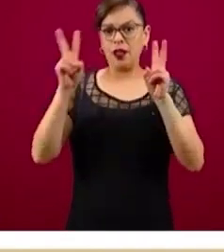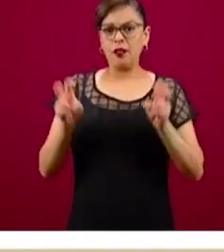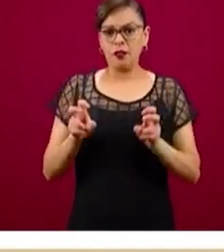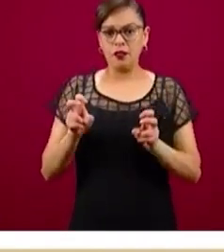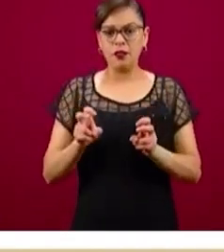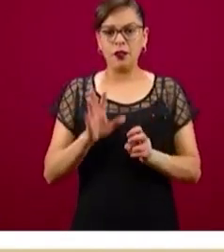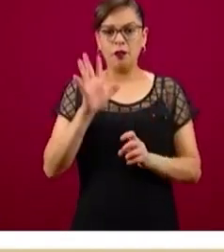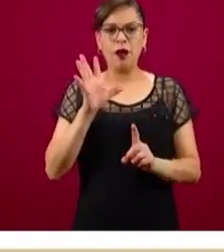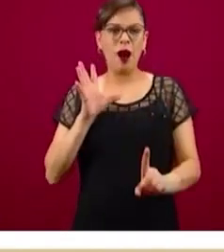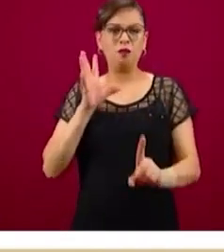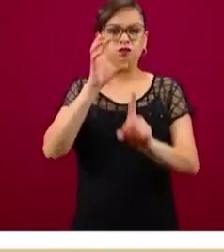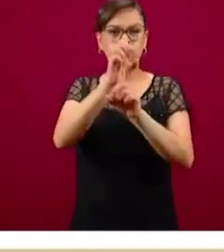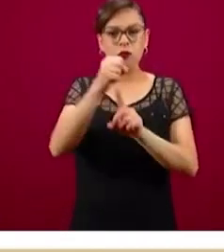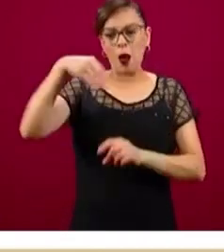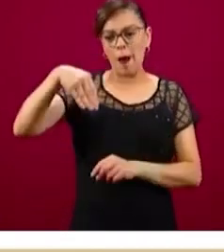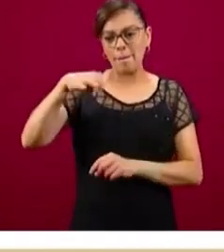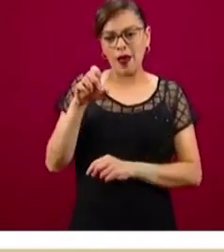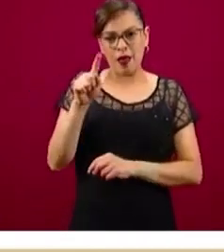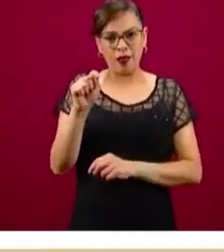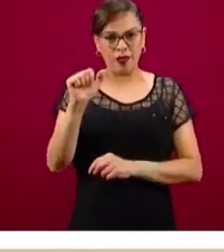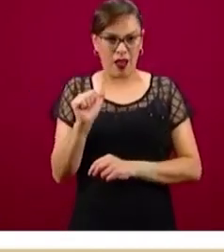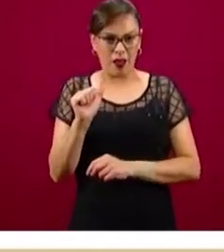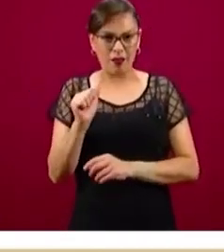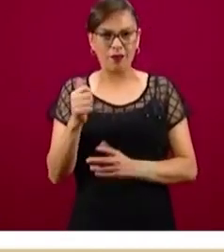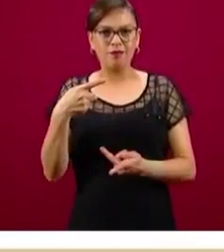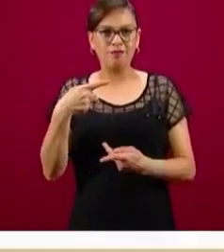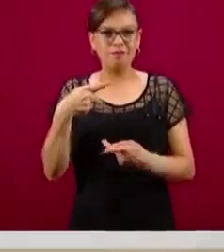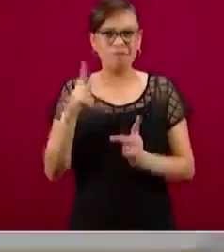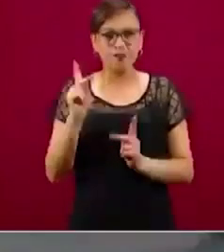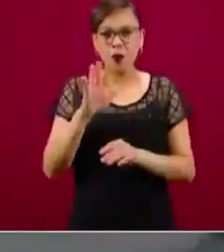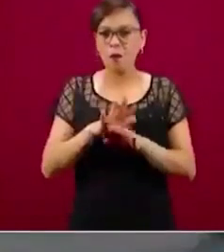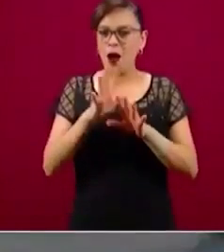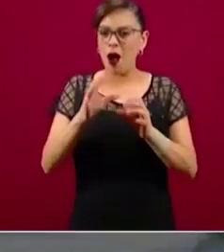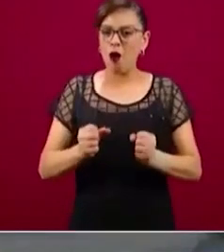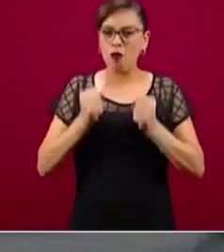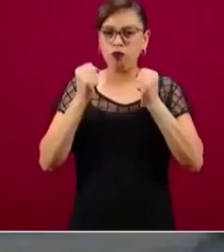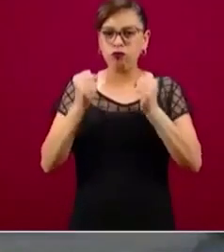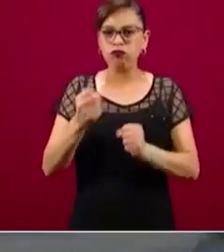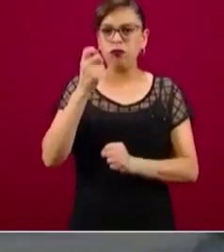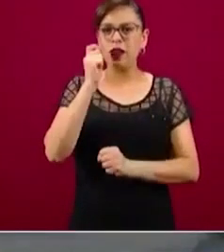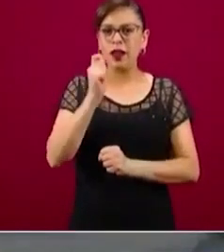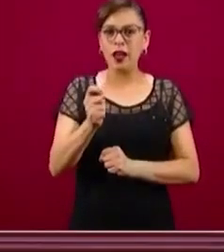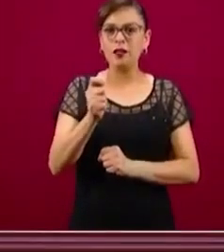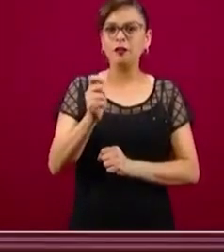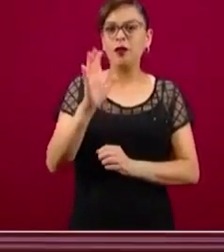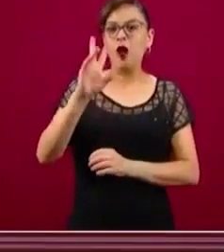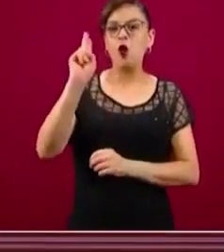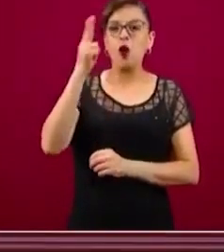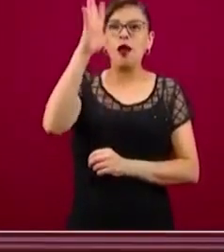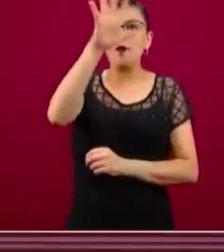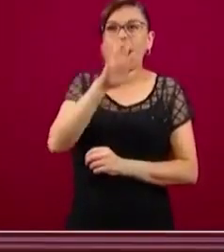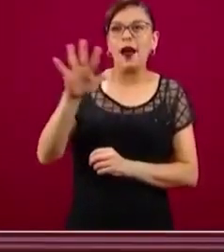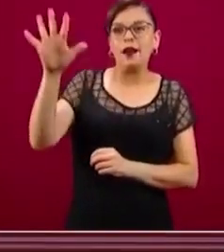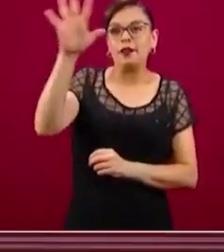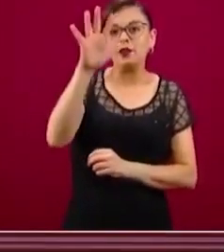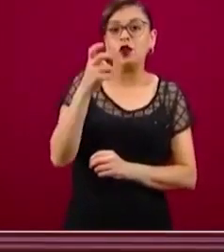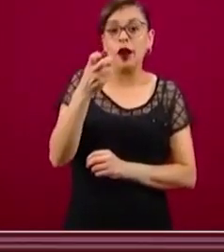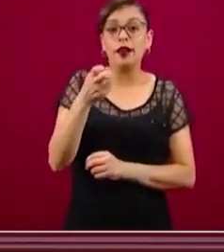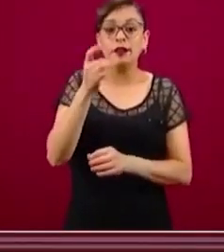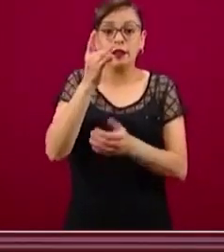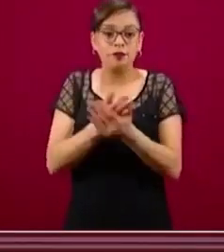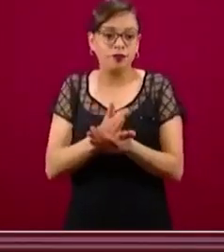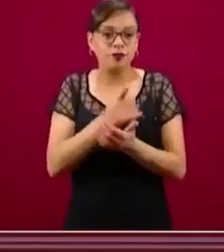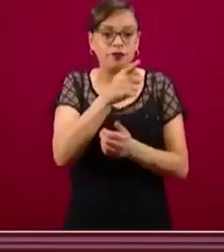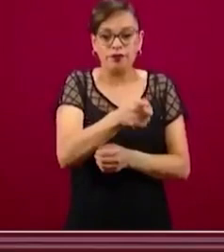es más bien como llamarle de alguna manera como el universo potencial al cual se va a destinar. Es decir, nosotros no vamos a estar